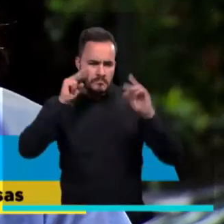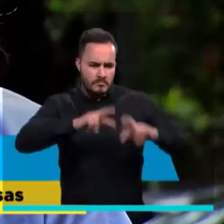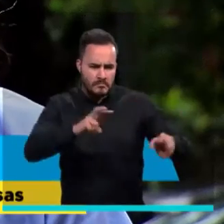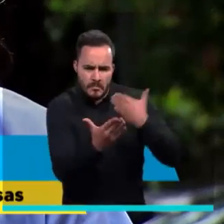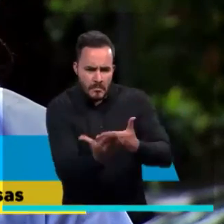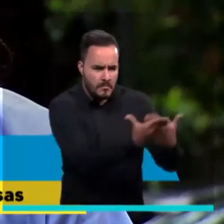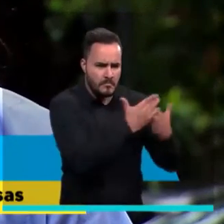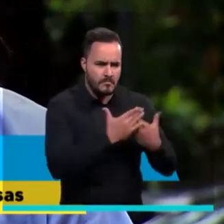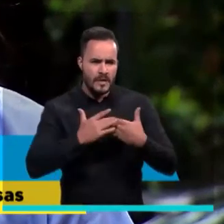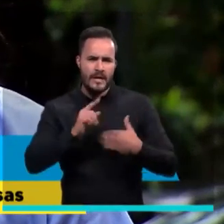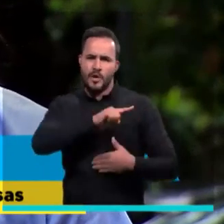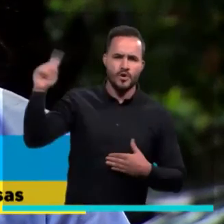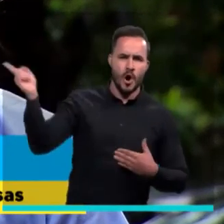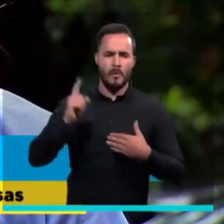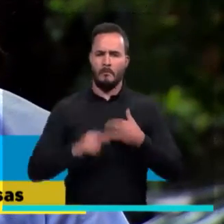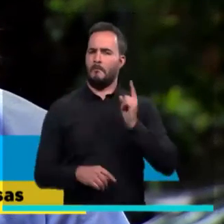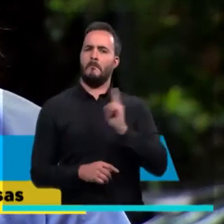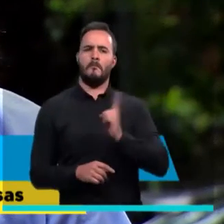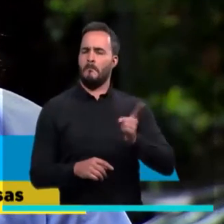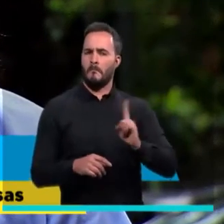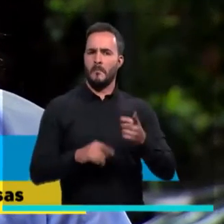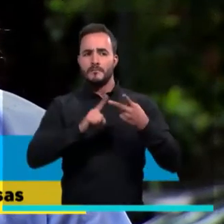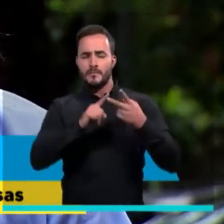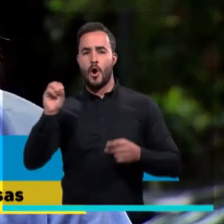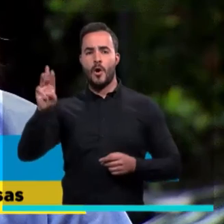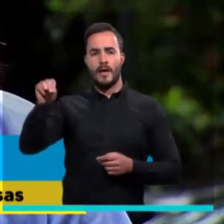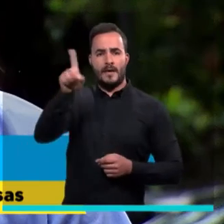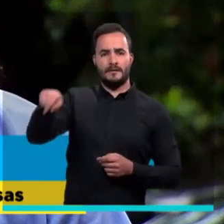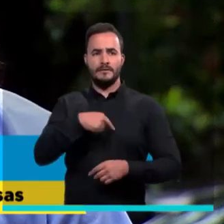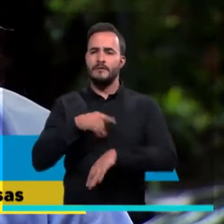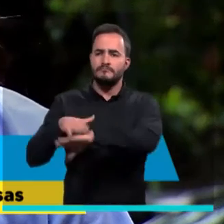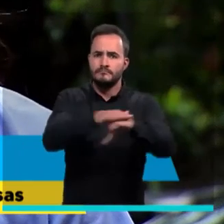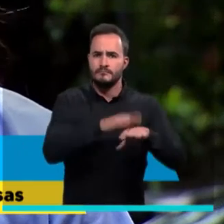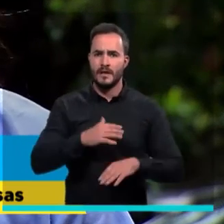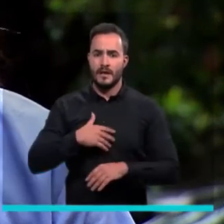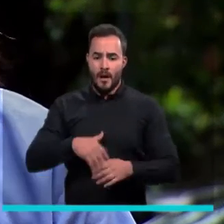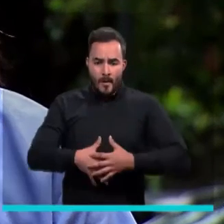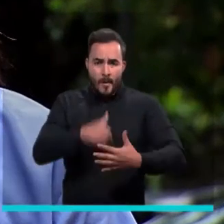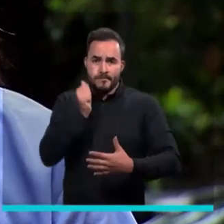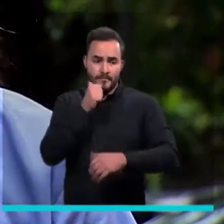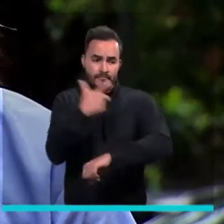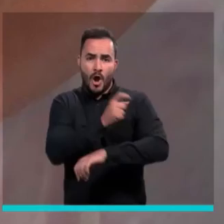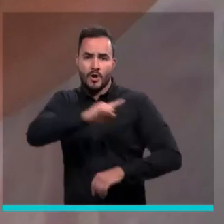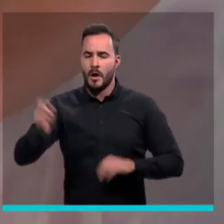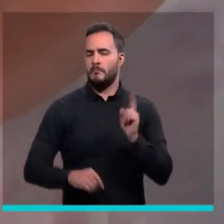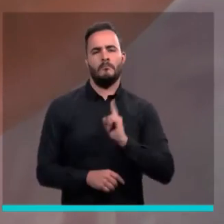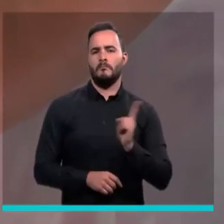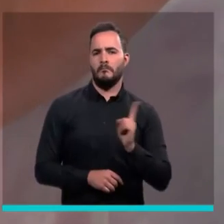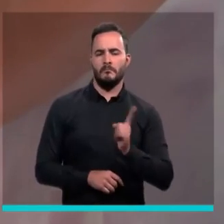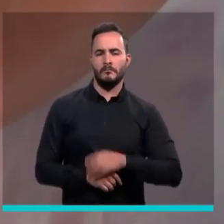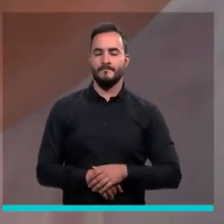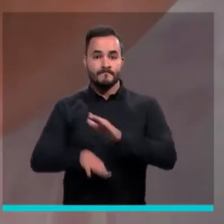No hay estudios de seguridad suficiente y la Organización Mundial de la Salud me ha dado el aval para vacunar a mujeres embarazadas.